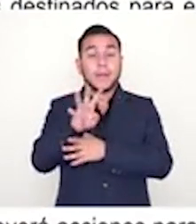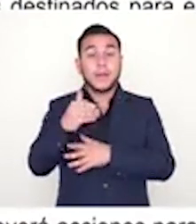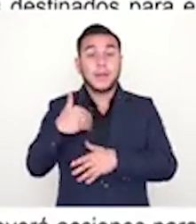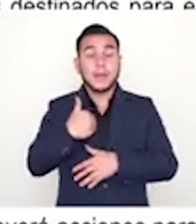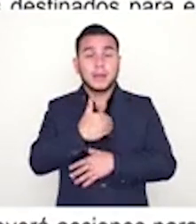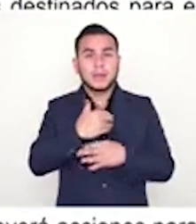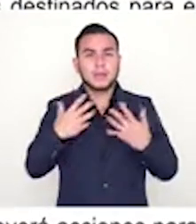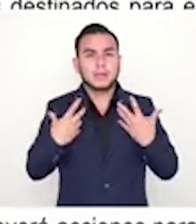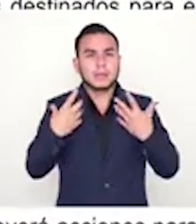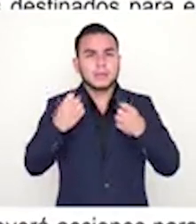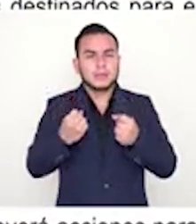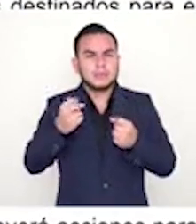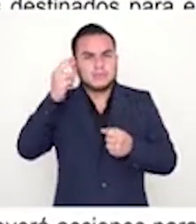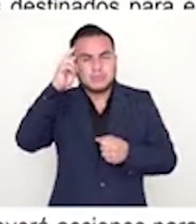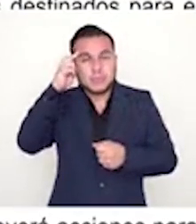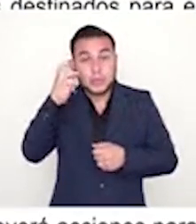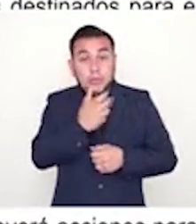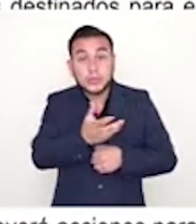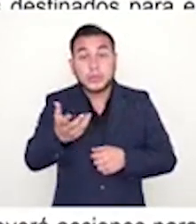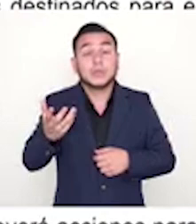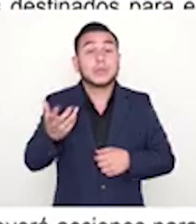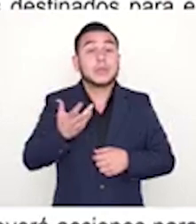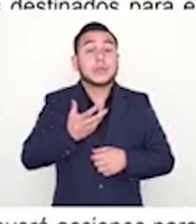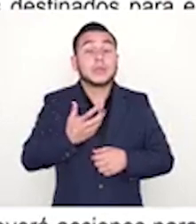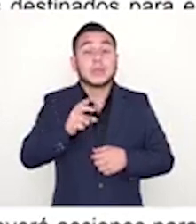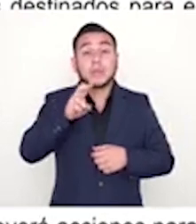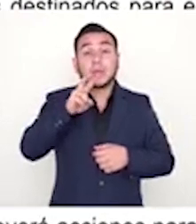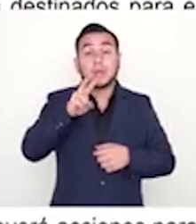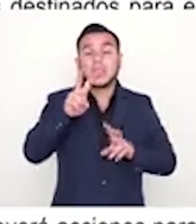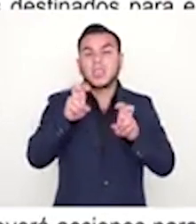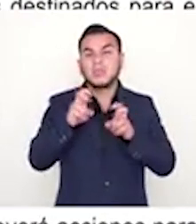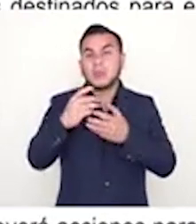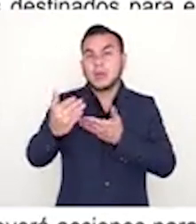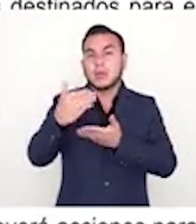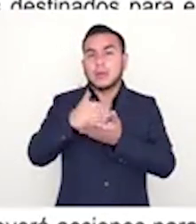Ministerio de Salud le corresponde, en materia migratoria, dos puntos,